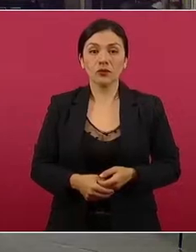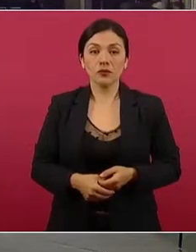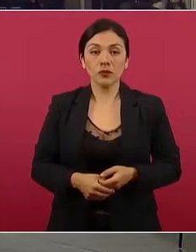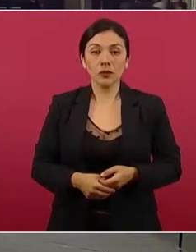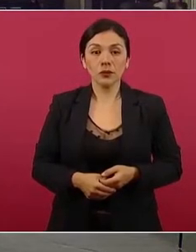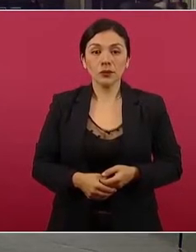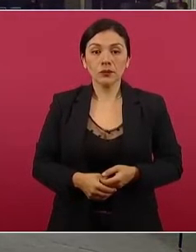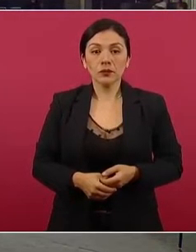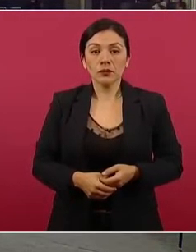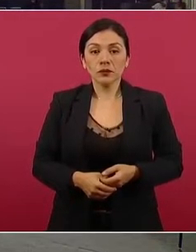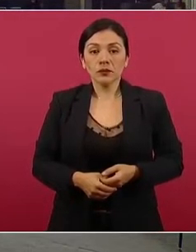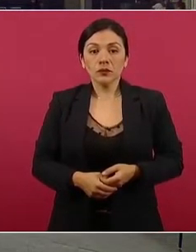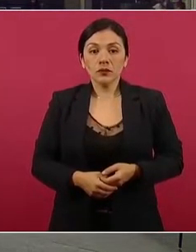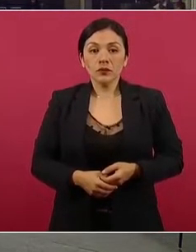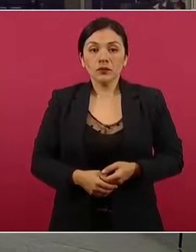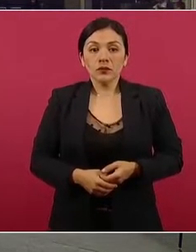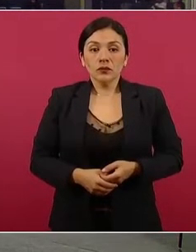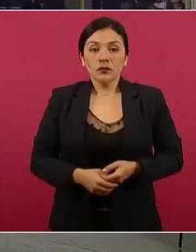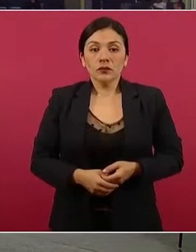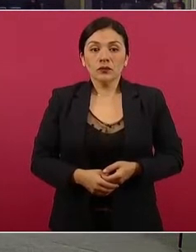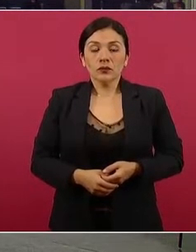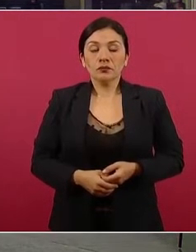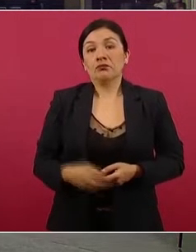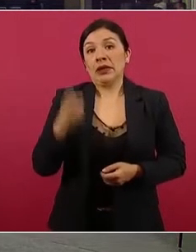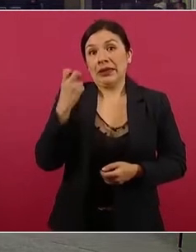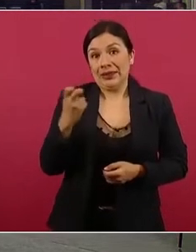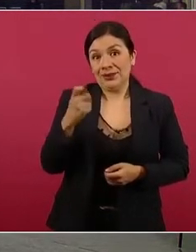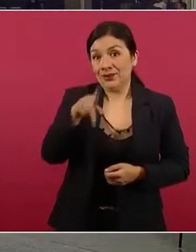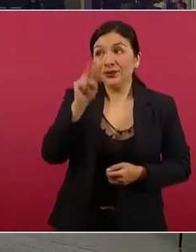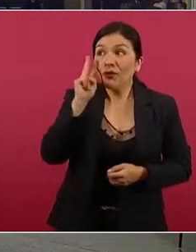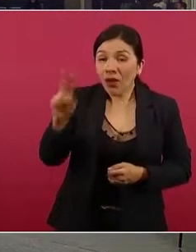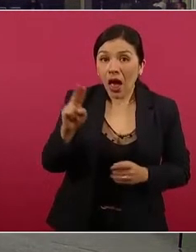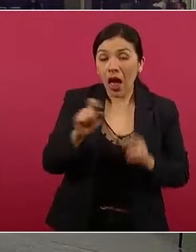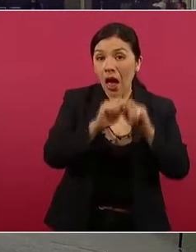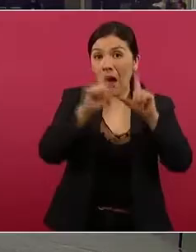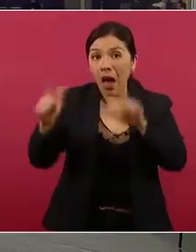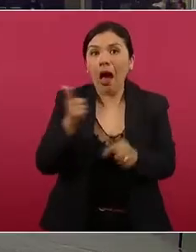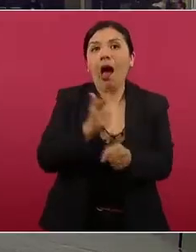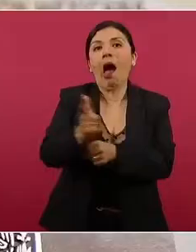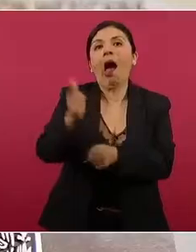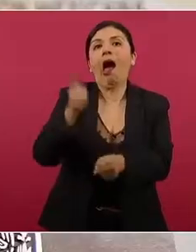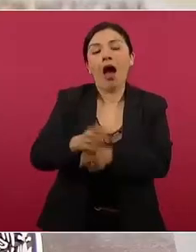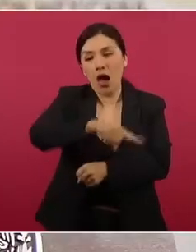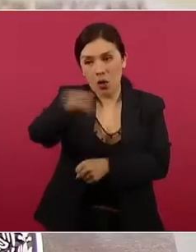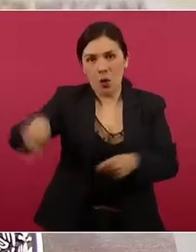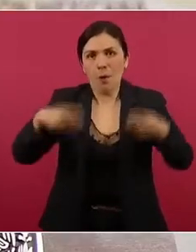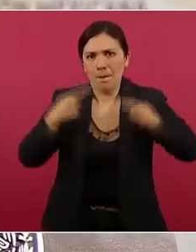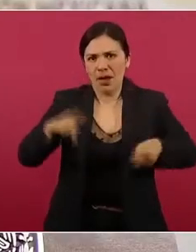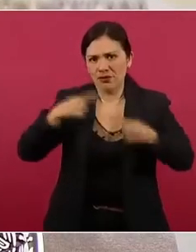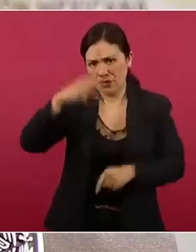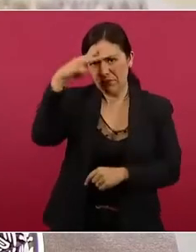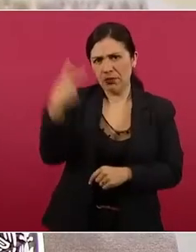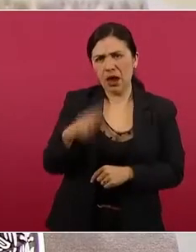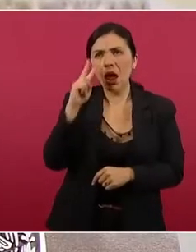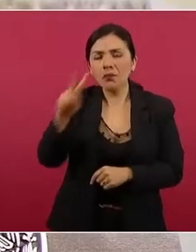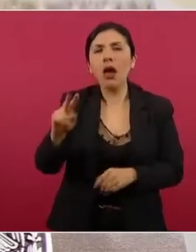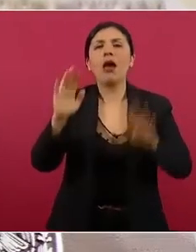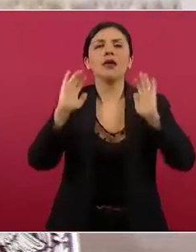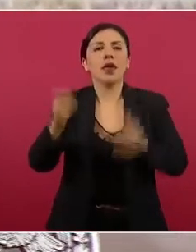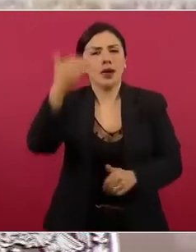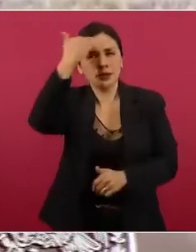el pueblo de México sepa en qué situación estamos.